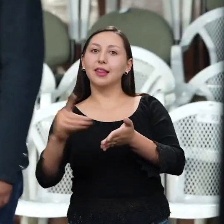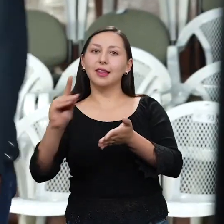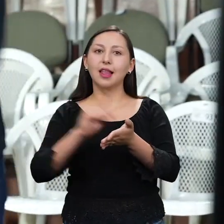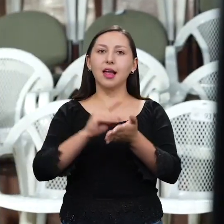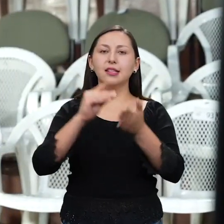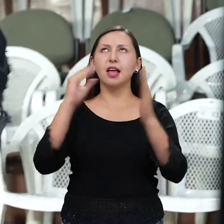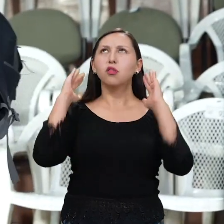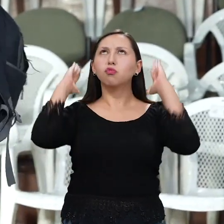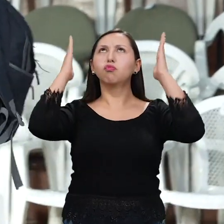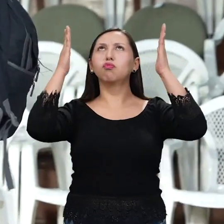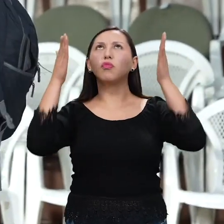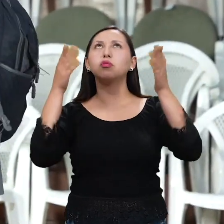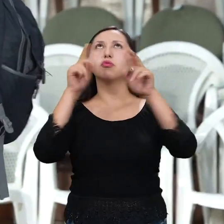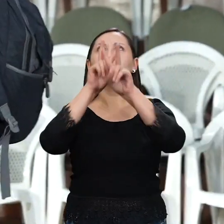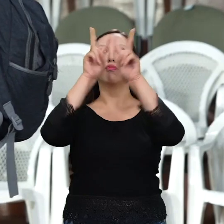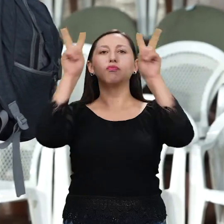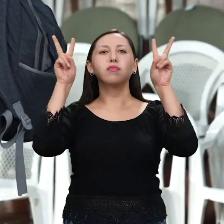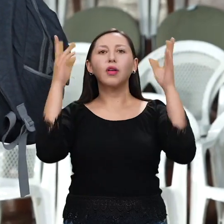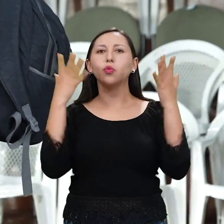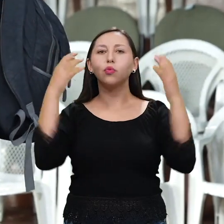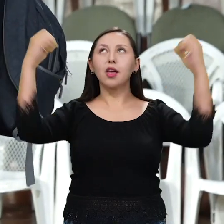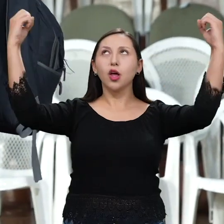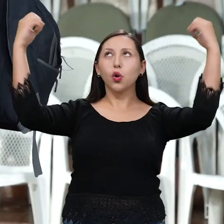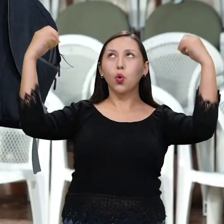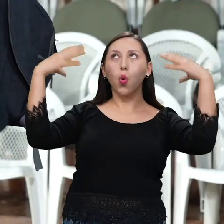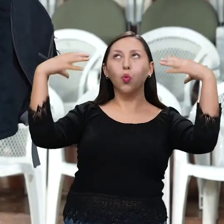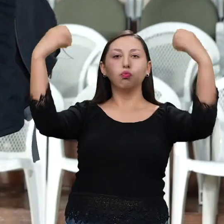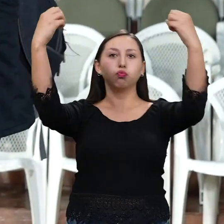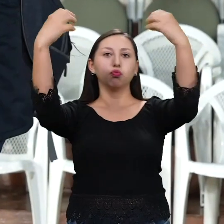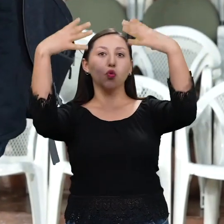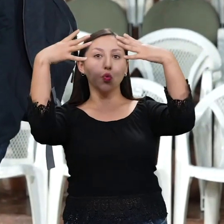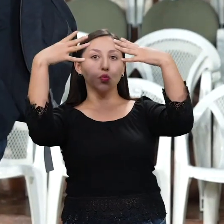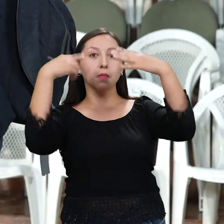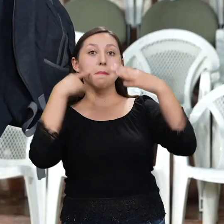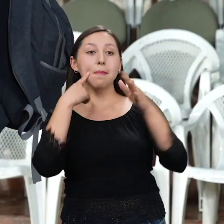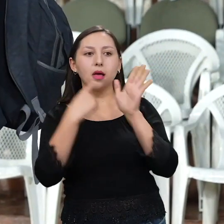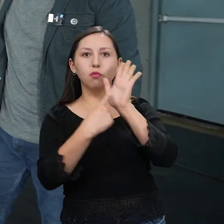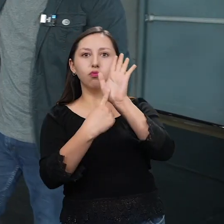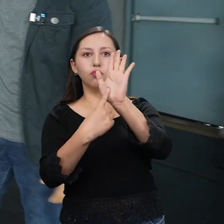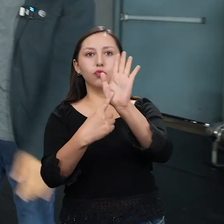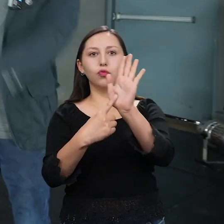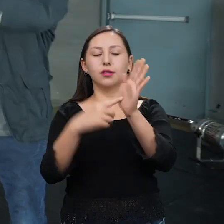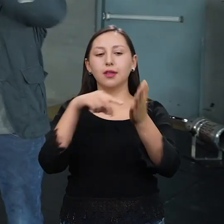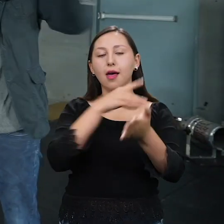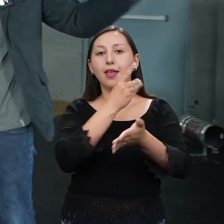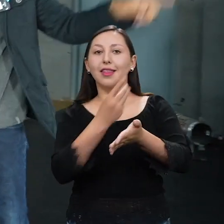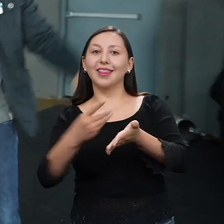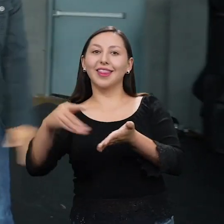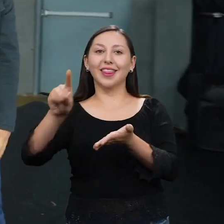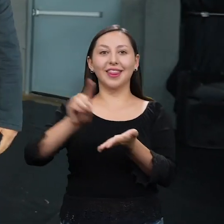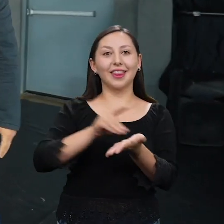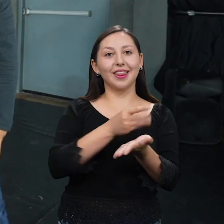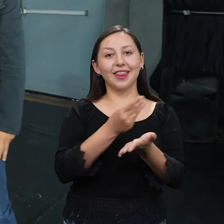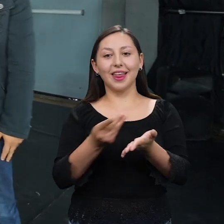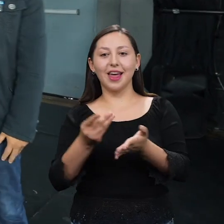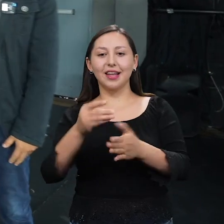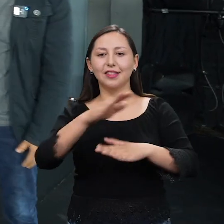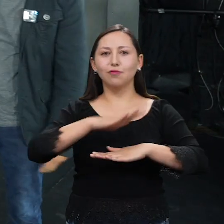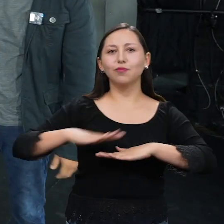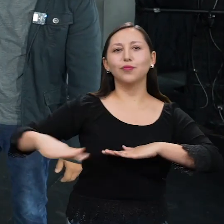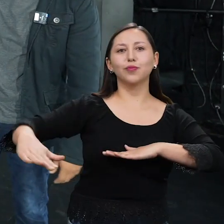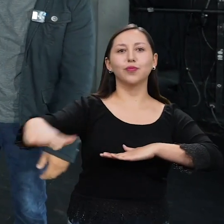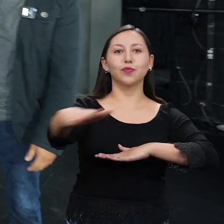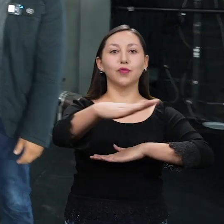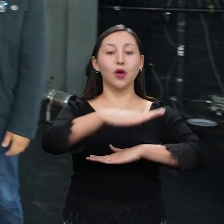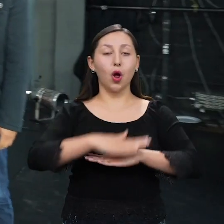Tú puedes ver aquí toda la parrilla. donde se ponen todas las luces que se usan para las presentaciones. También ves la escenografía. Hoy hacemos la